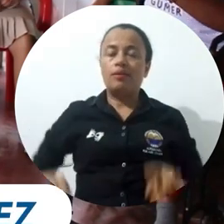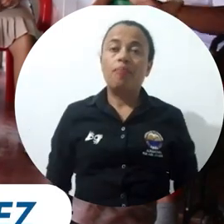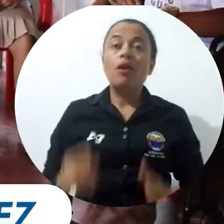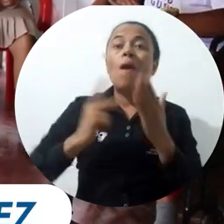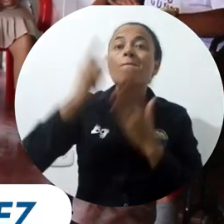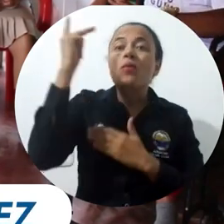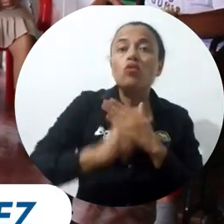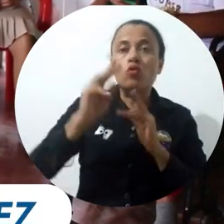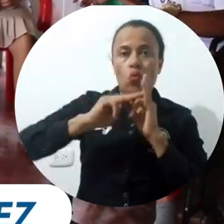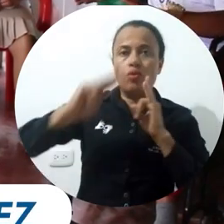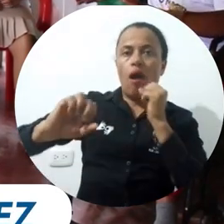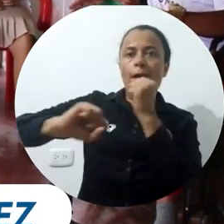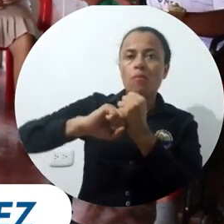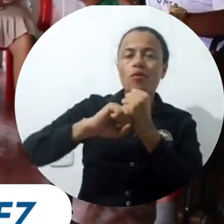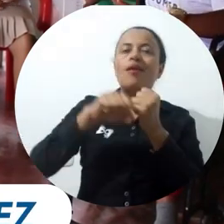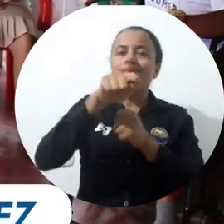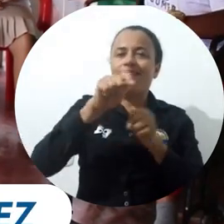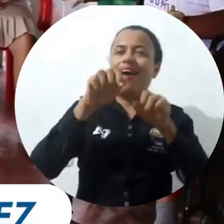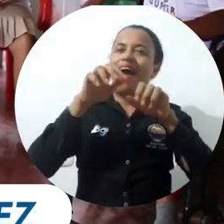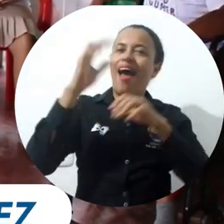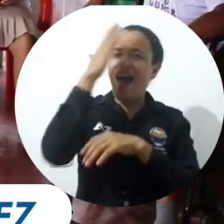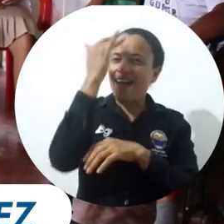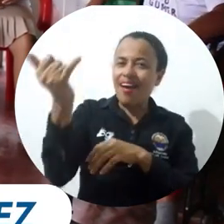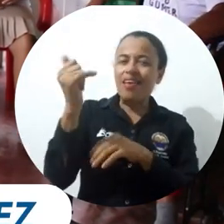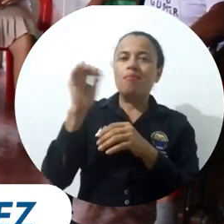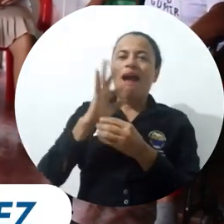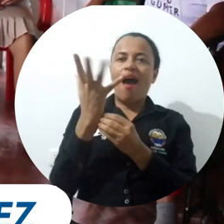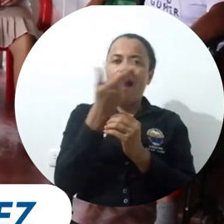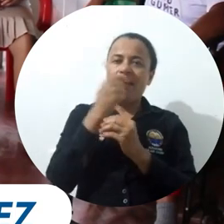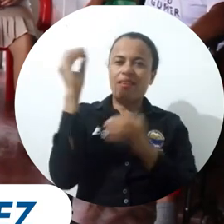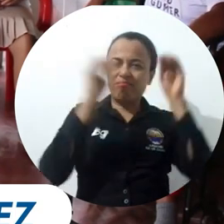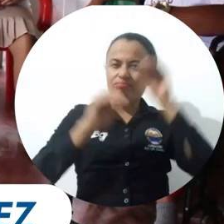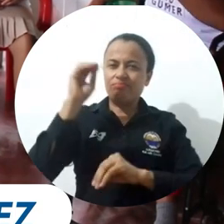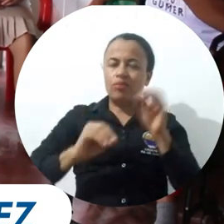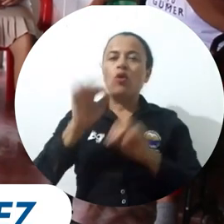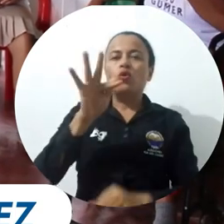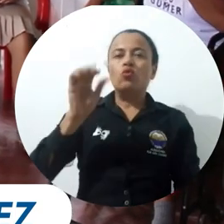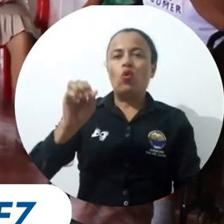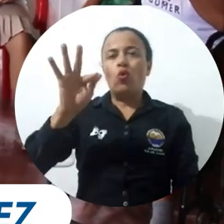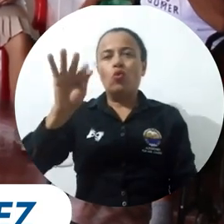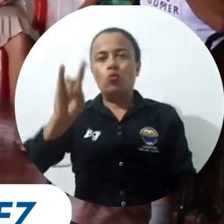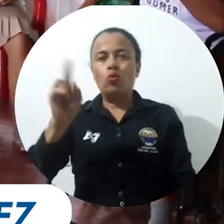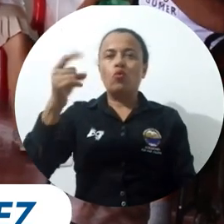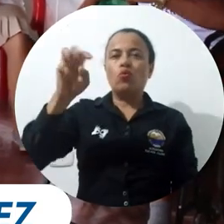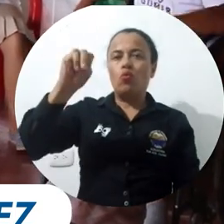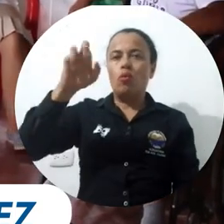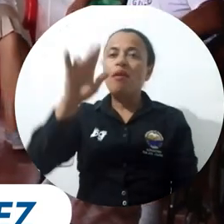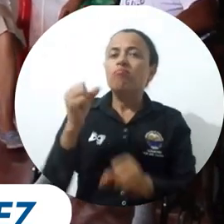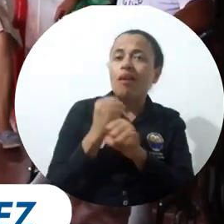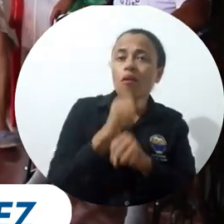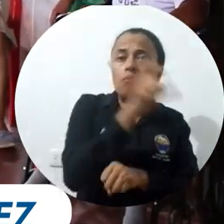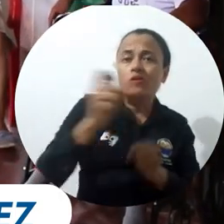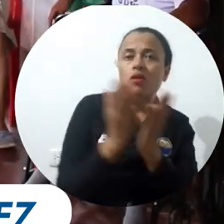creación de la empresa de la Academia Arte Nativo Totu Gumer, el cual estamos trabajando aquí con los estudiantes, enseñándoles todo lo que